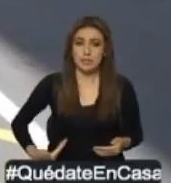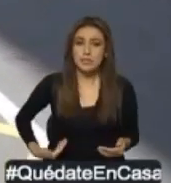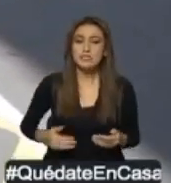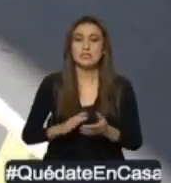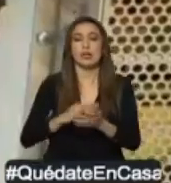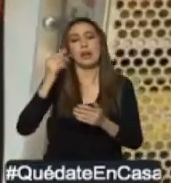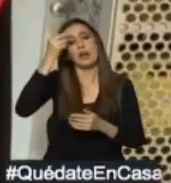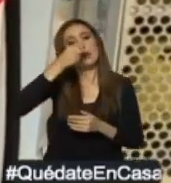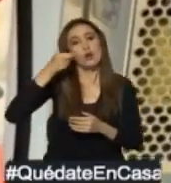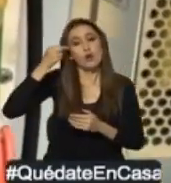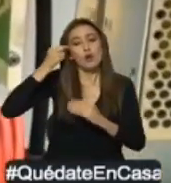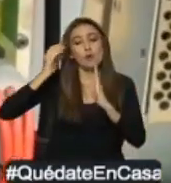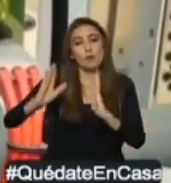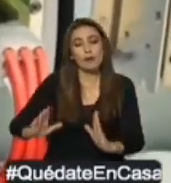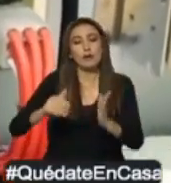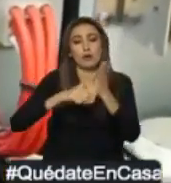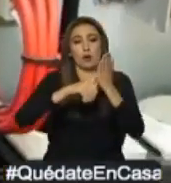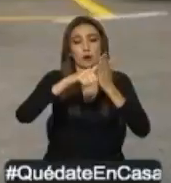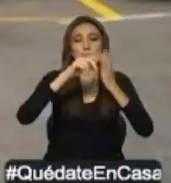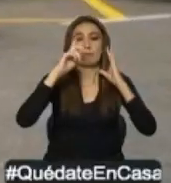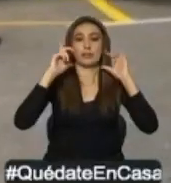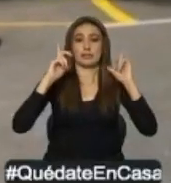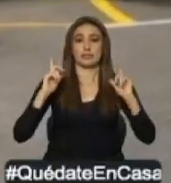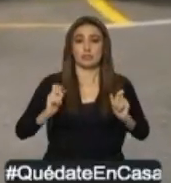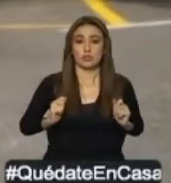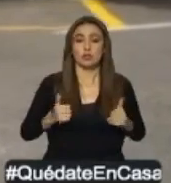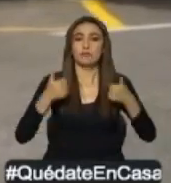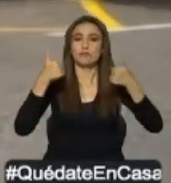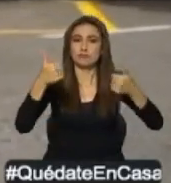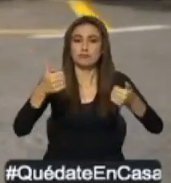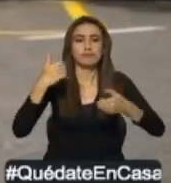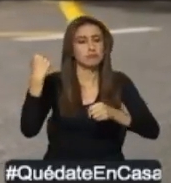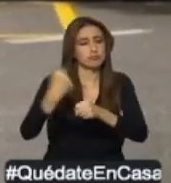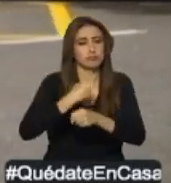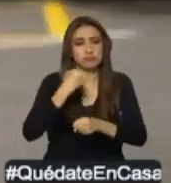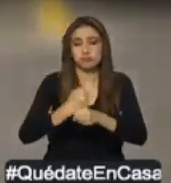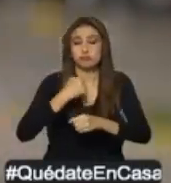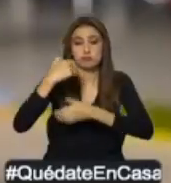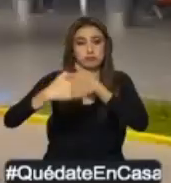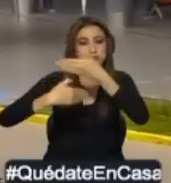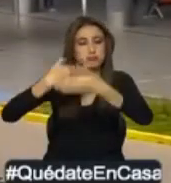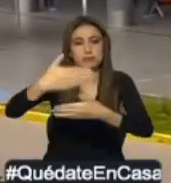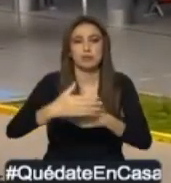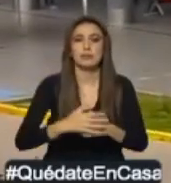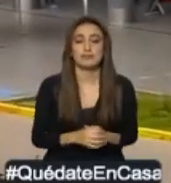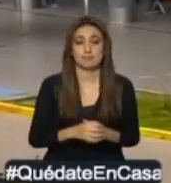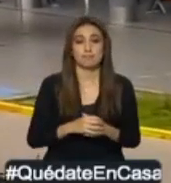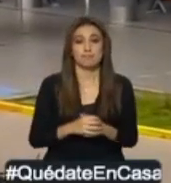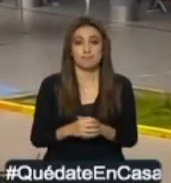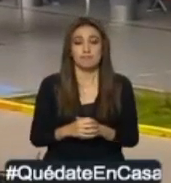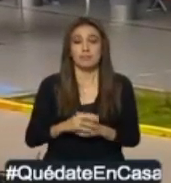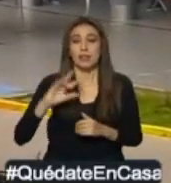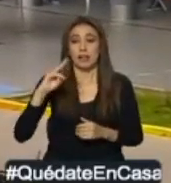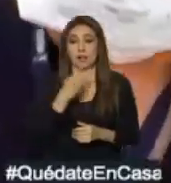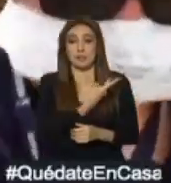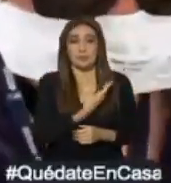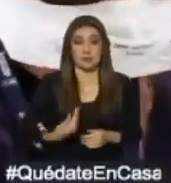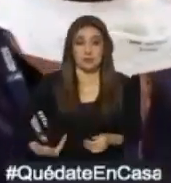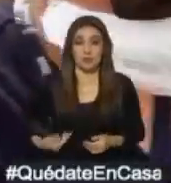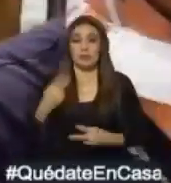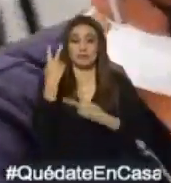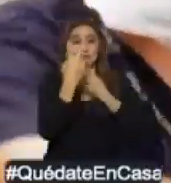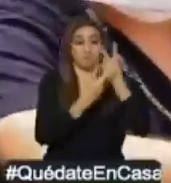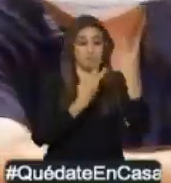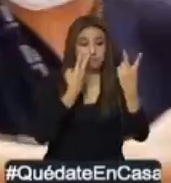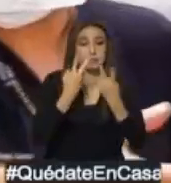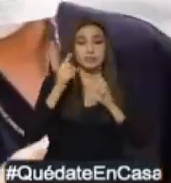gobernador, al ministro de salud que hacen una labor titánica. Además, el vicepresidente constató la instalación